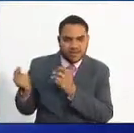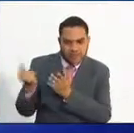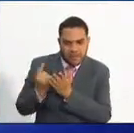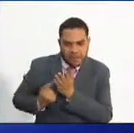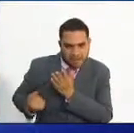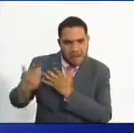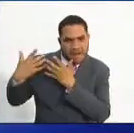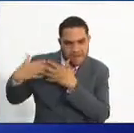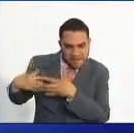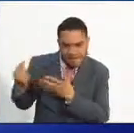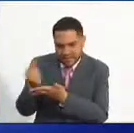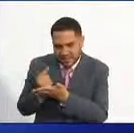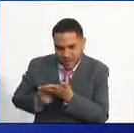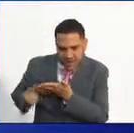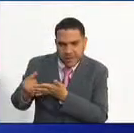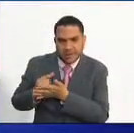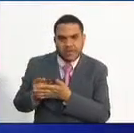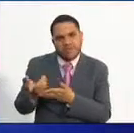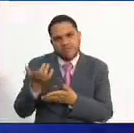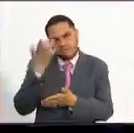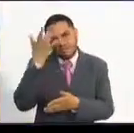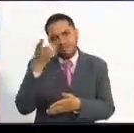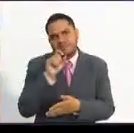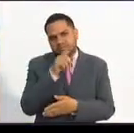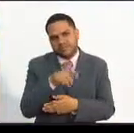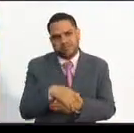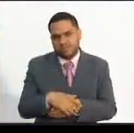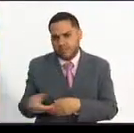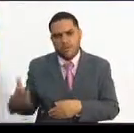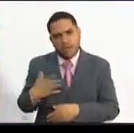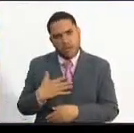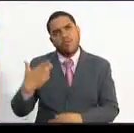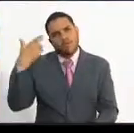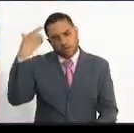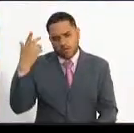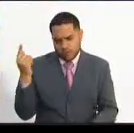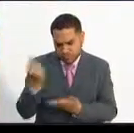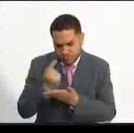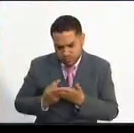pregunta por qué dentro de las convocatorias dejaron por fuera su profesión.